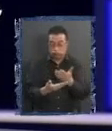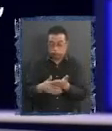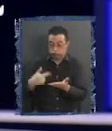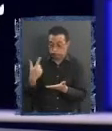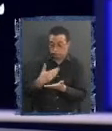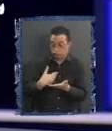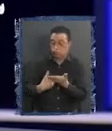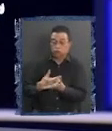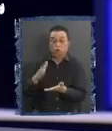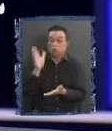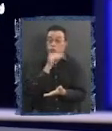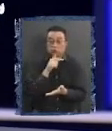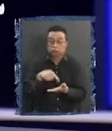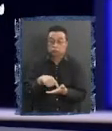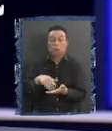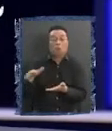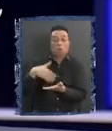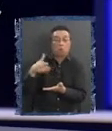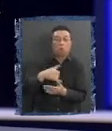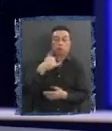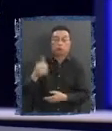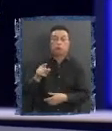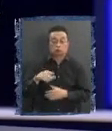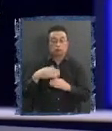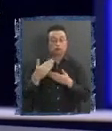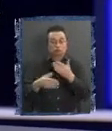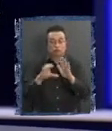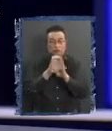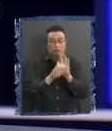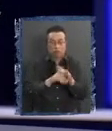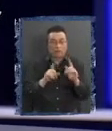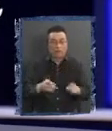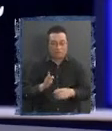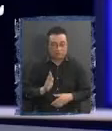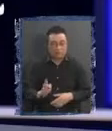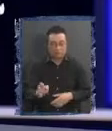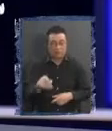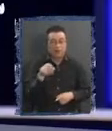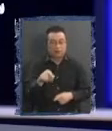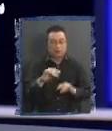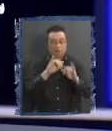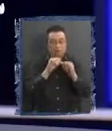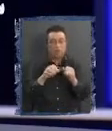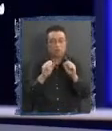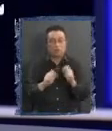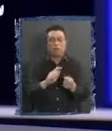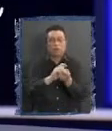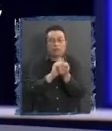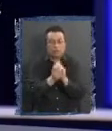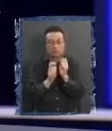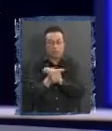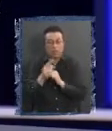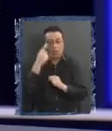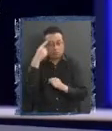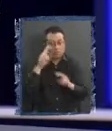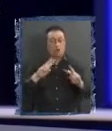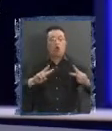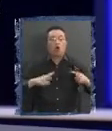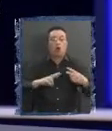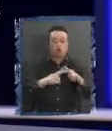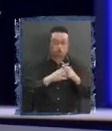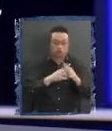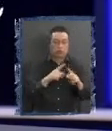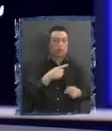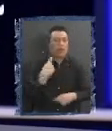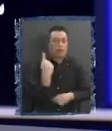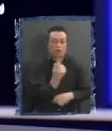yo creo que este proceso constituyente debe seguir adelante de alguna forma en que se hagan los cambios pero construyendo con todos y